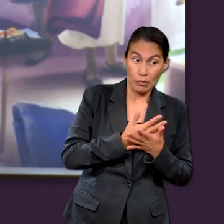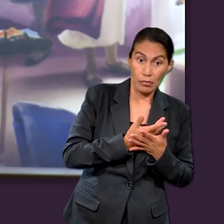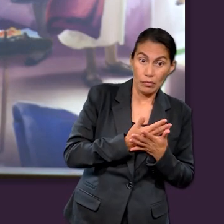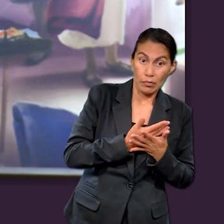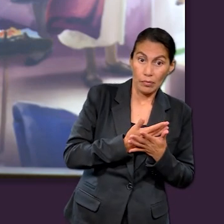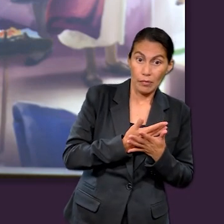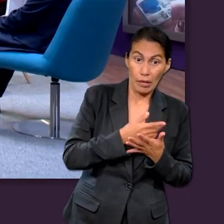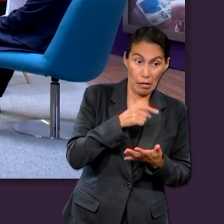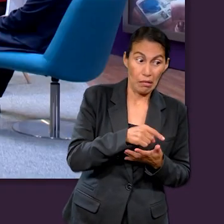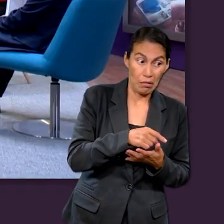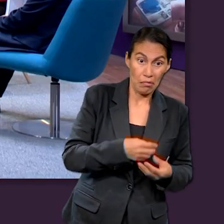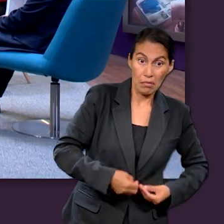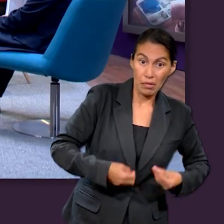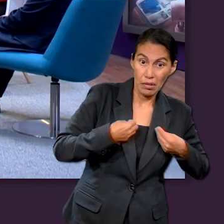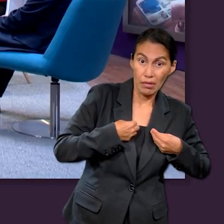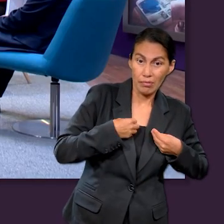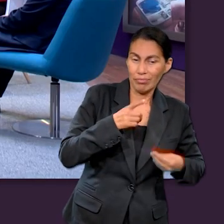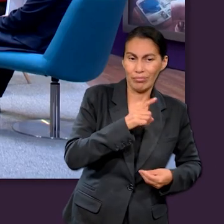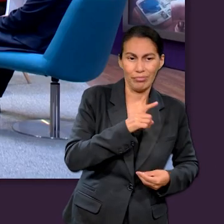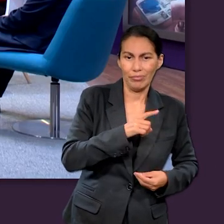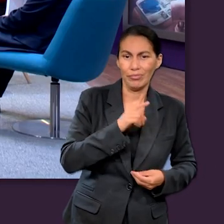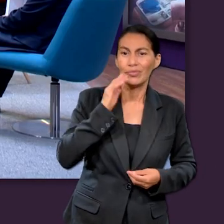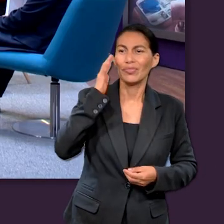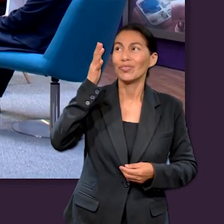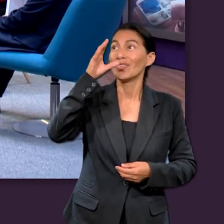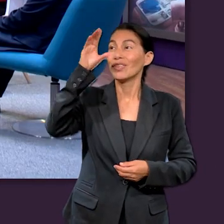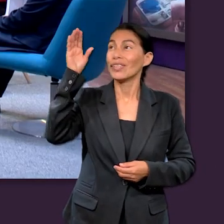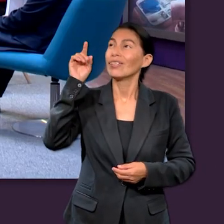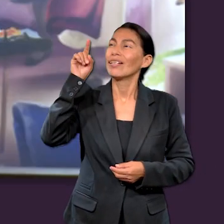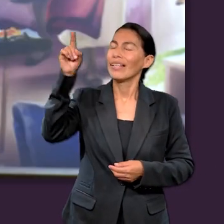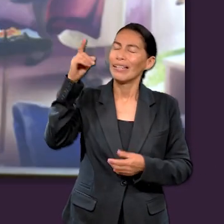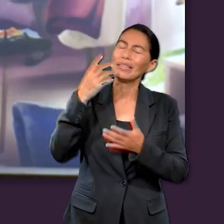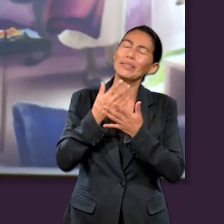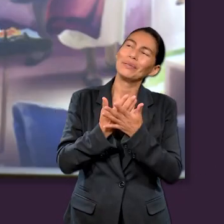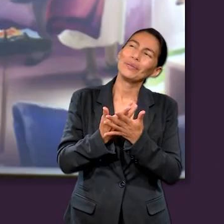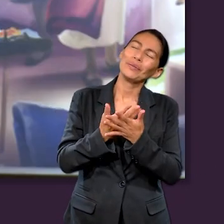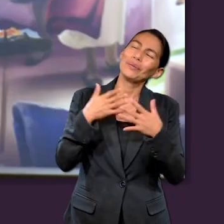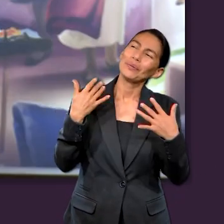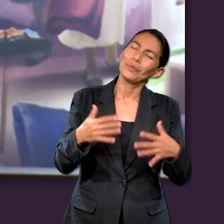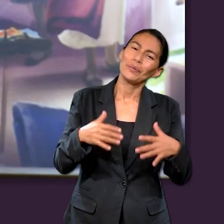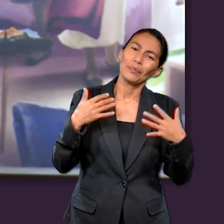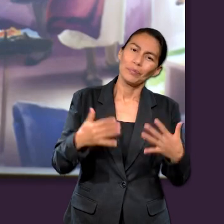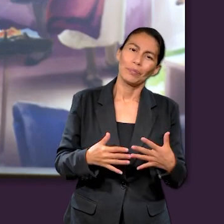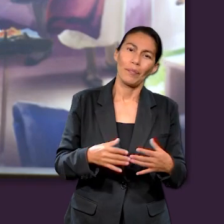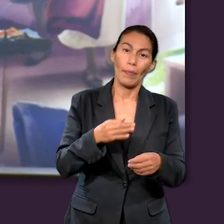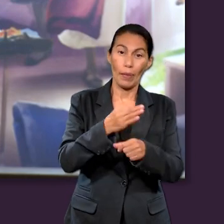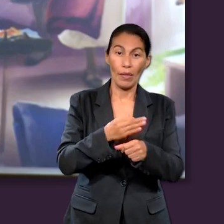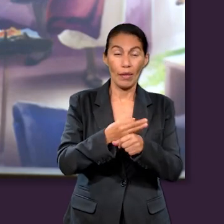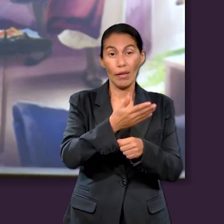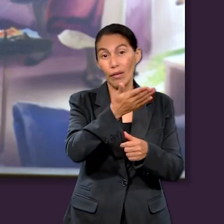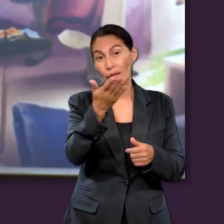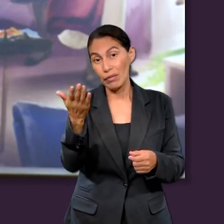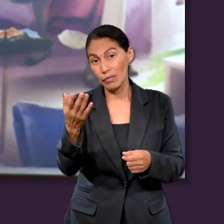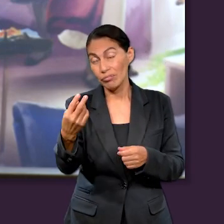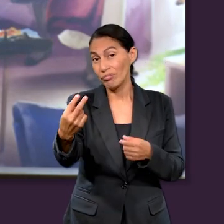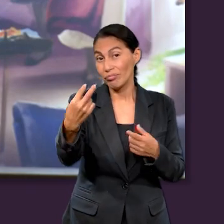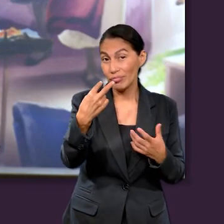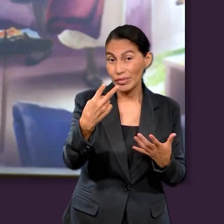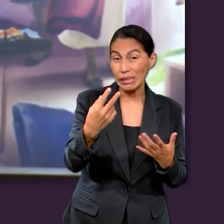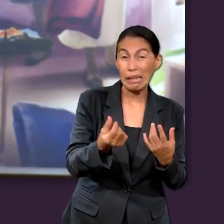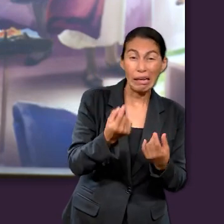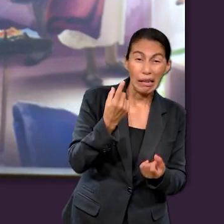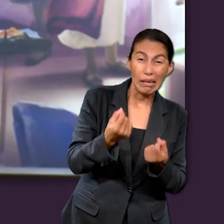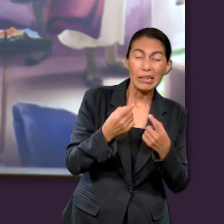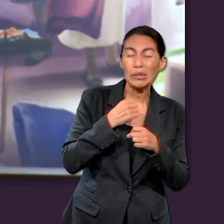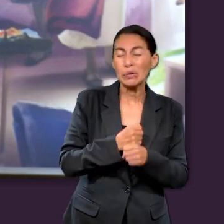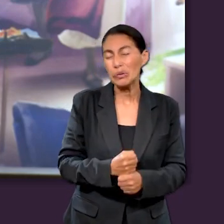nuestra esperanza no se encuentra en esta vida, sino en la vida venidera. No sabemos quién nos